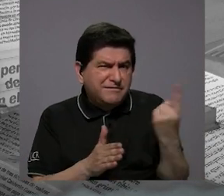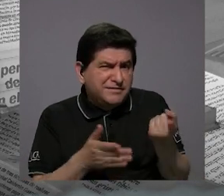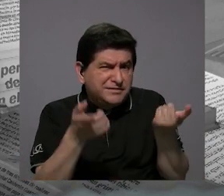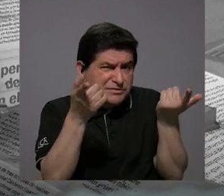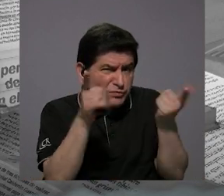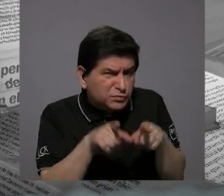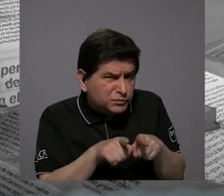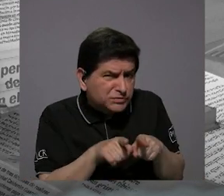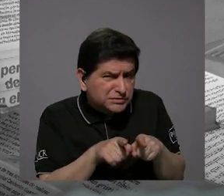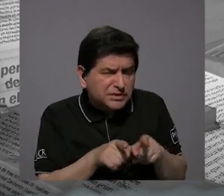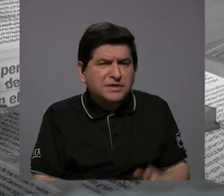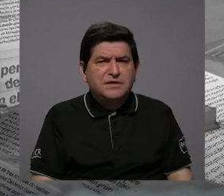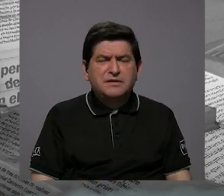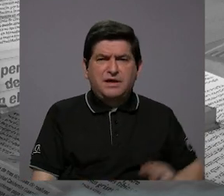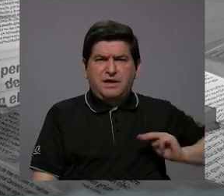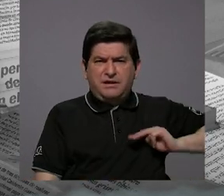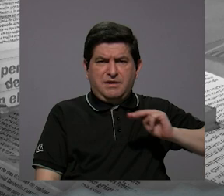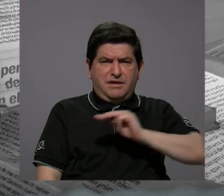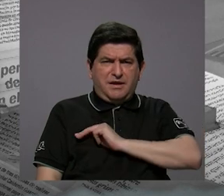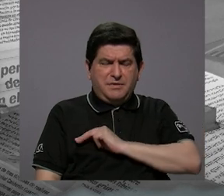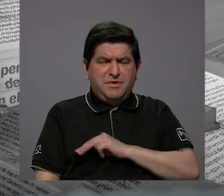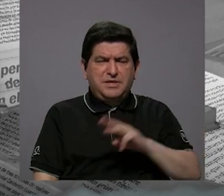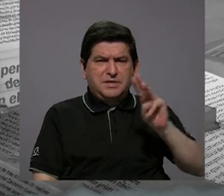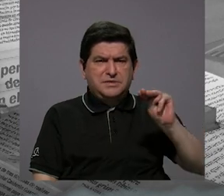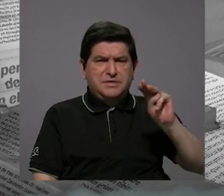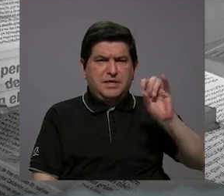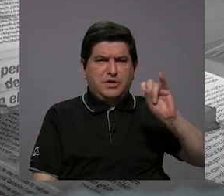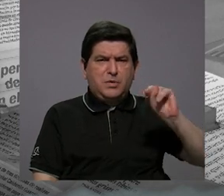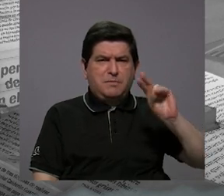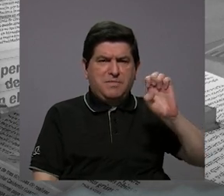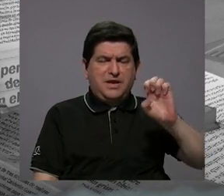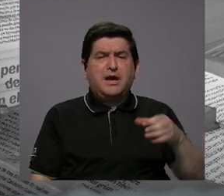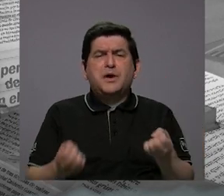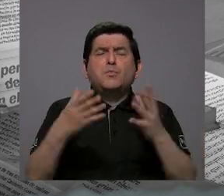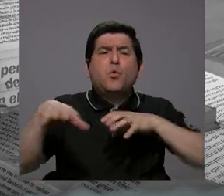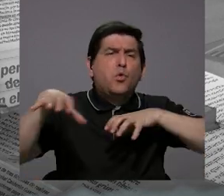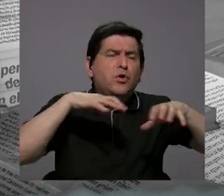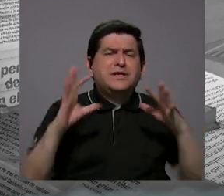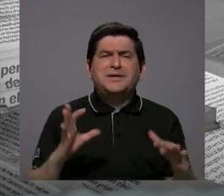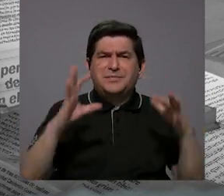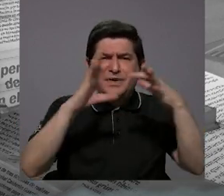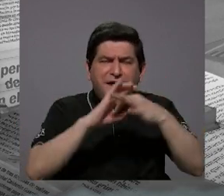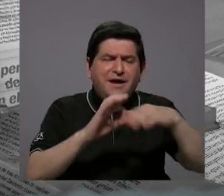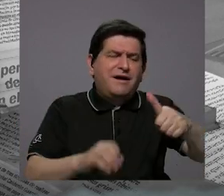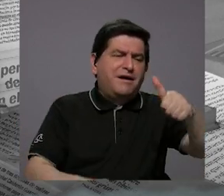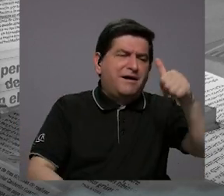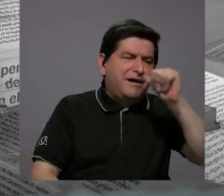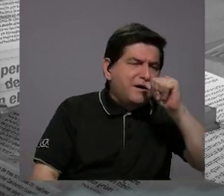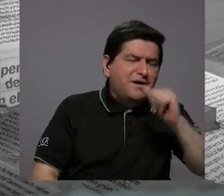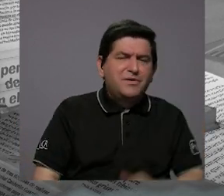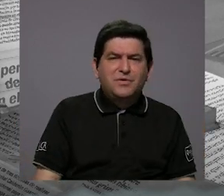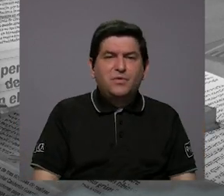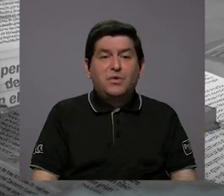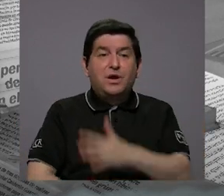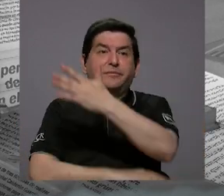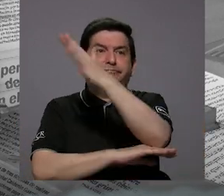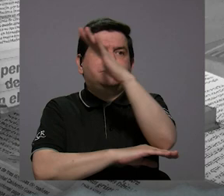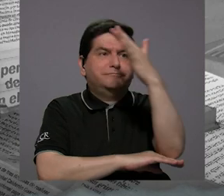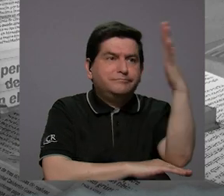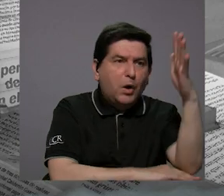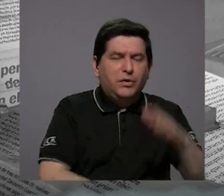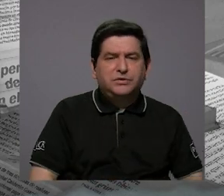sucede que el MINAE tiene a cargo demasiadas actividades relacionadas con el agua, con el